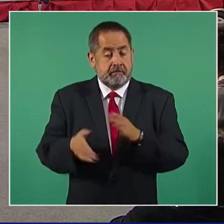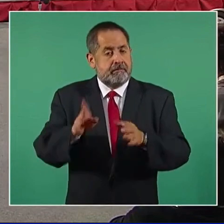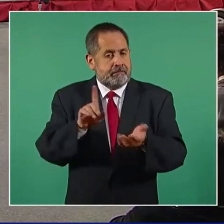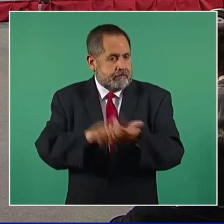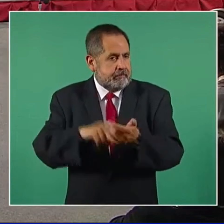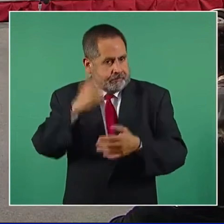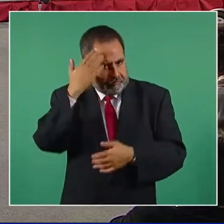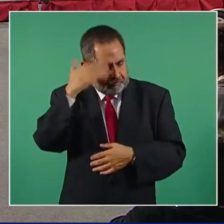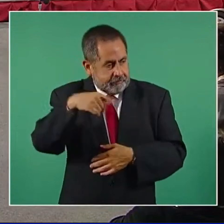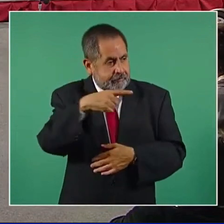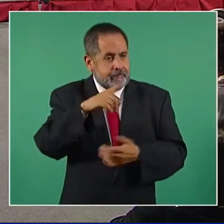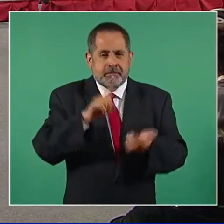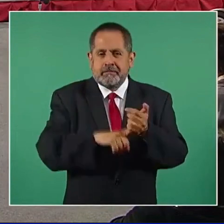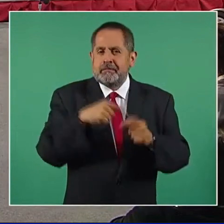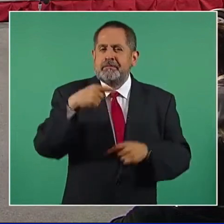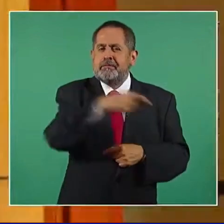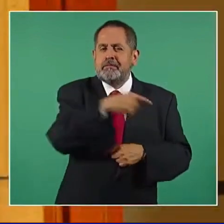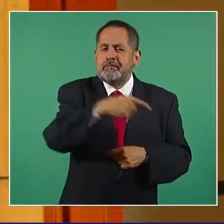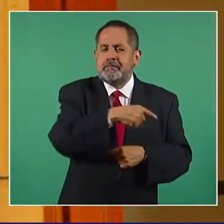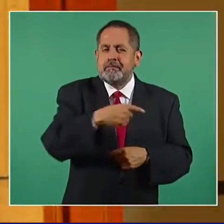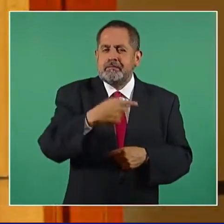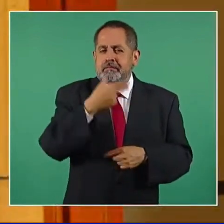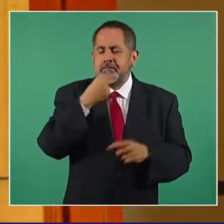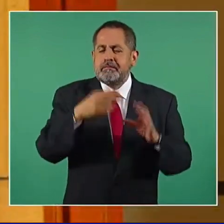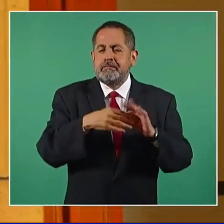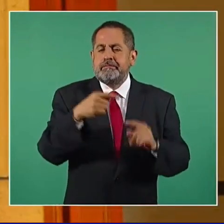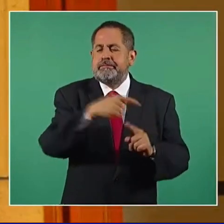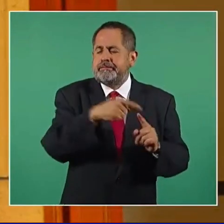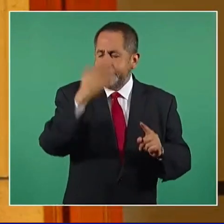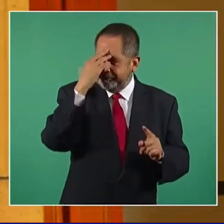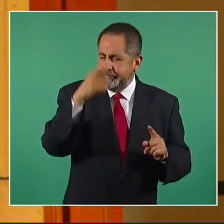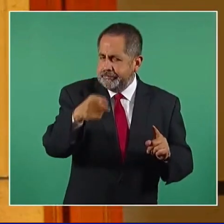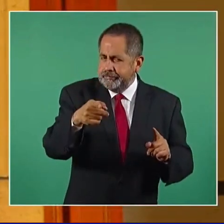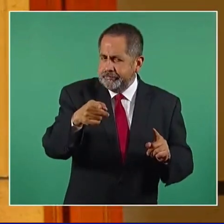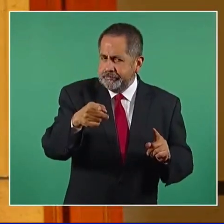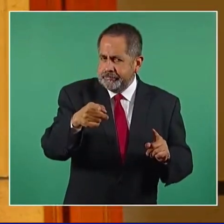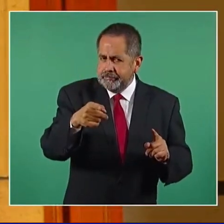que hay del señor Anaya,